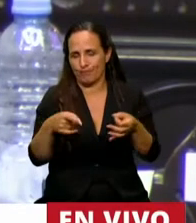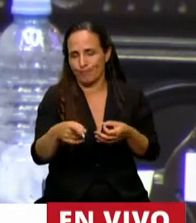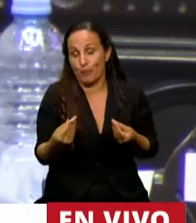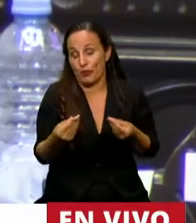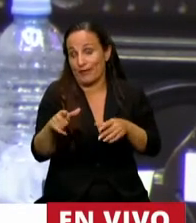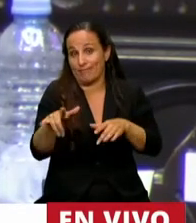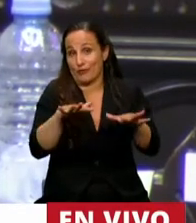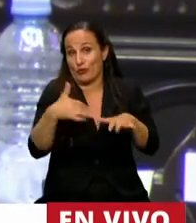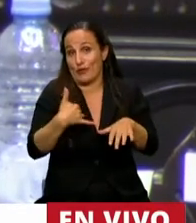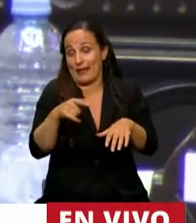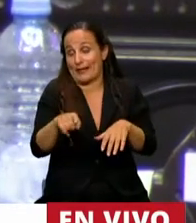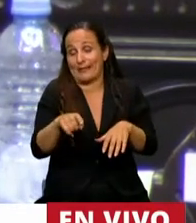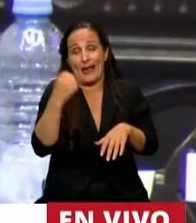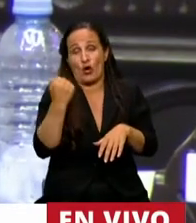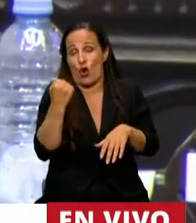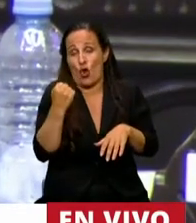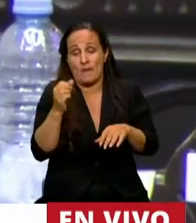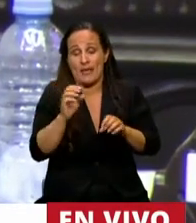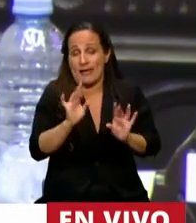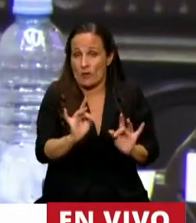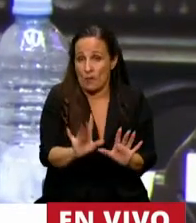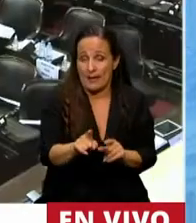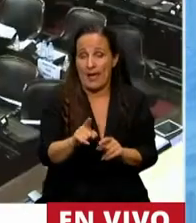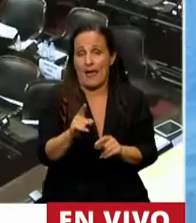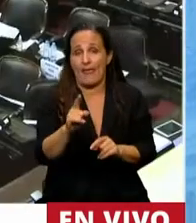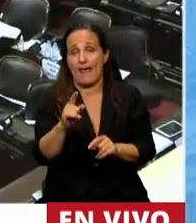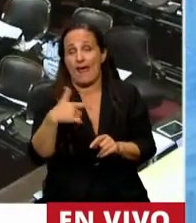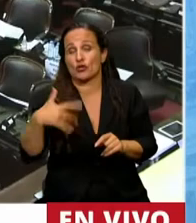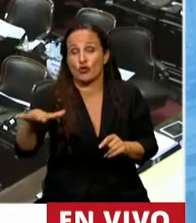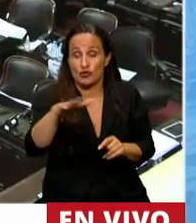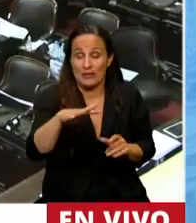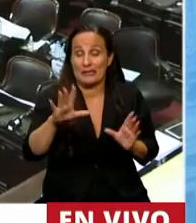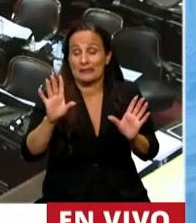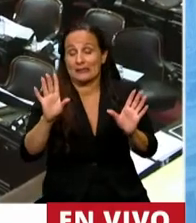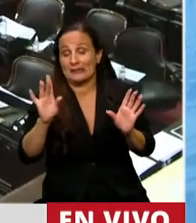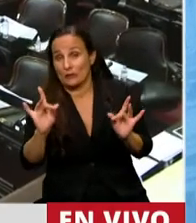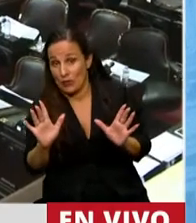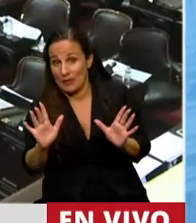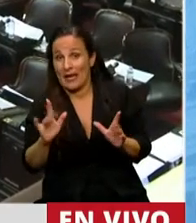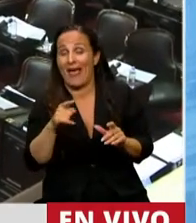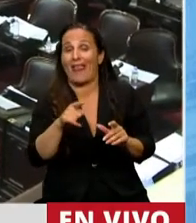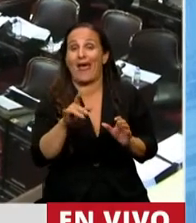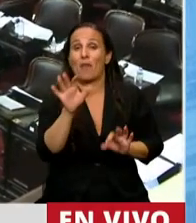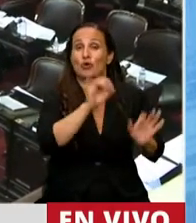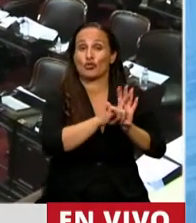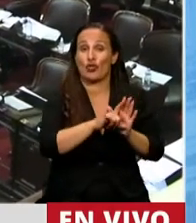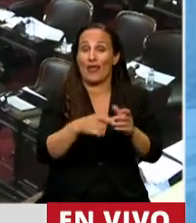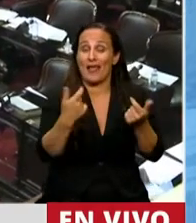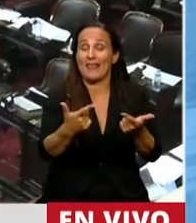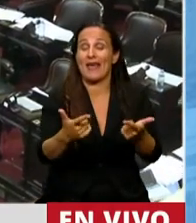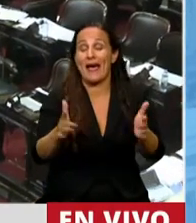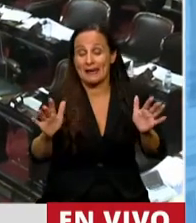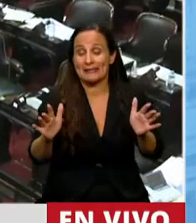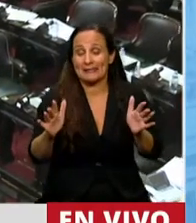viviendo una situación de enorme fragilidad económica y social y probablemente este tipo de instrumentos contribuyan a sacarnos del